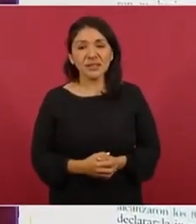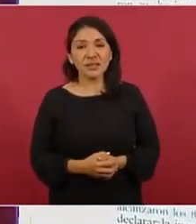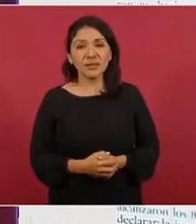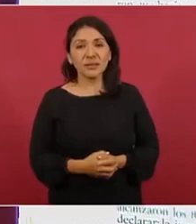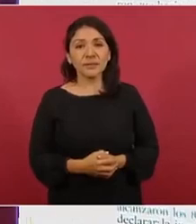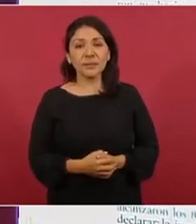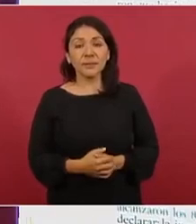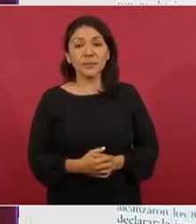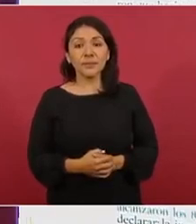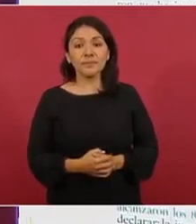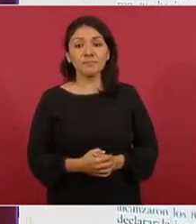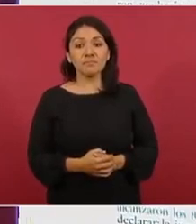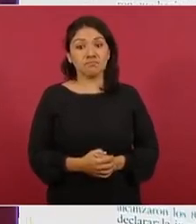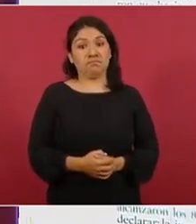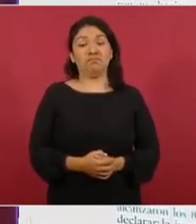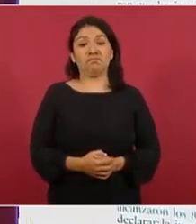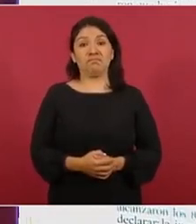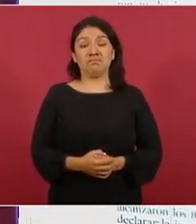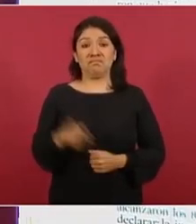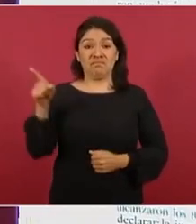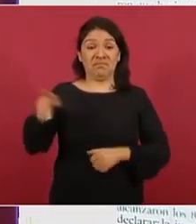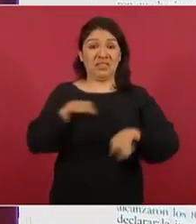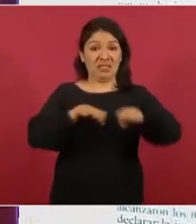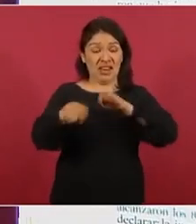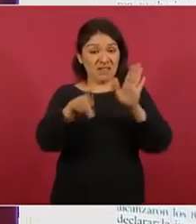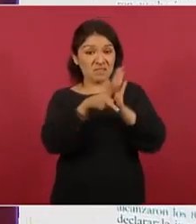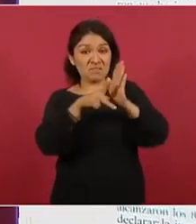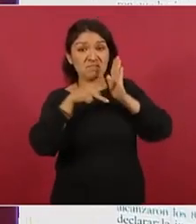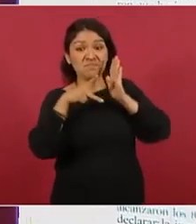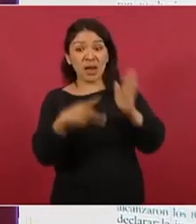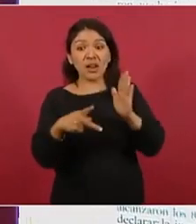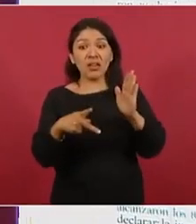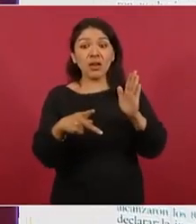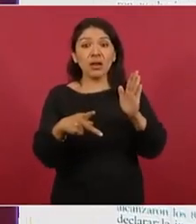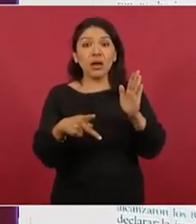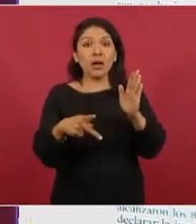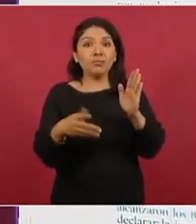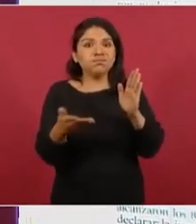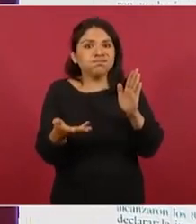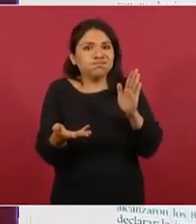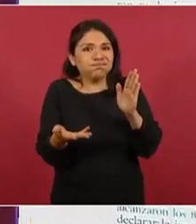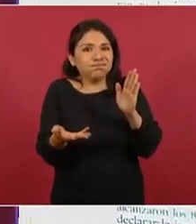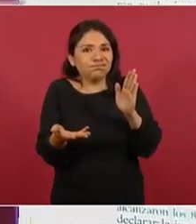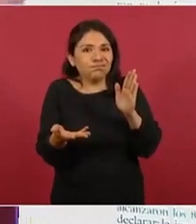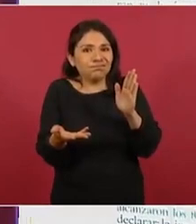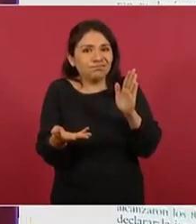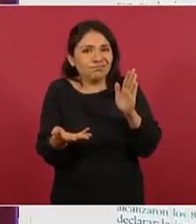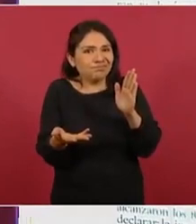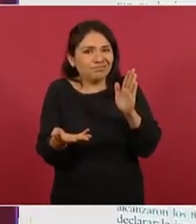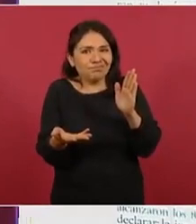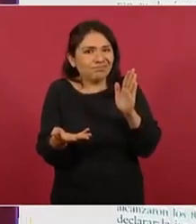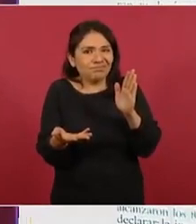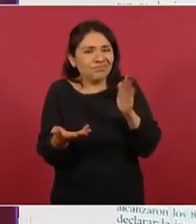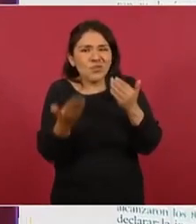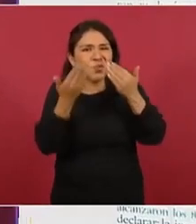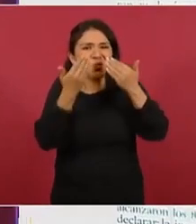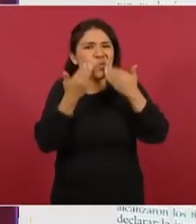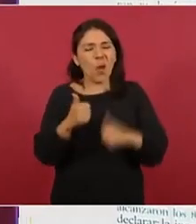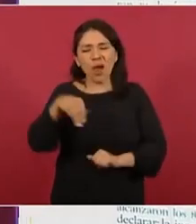Es un periodismo inmoral.